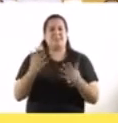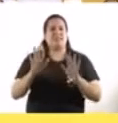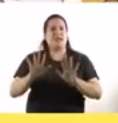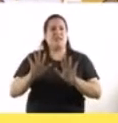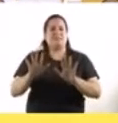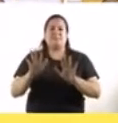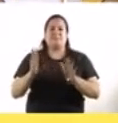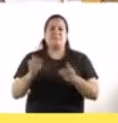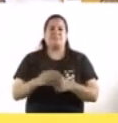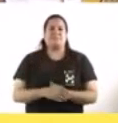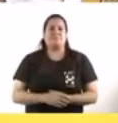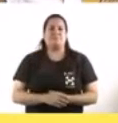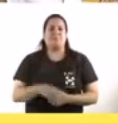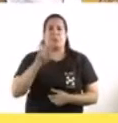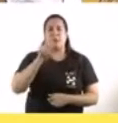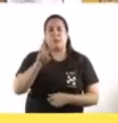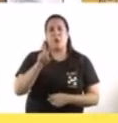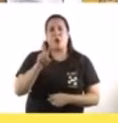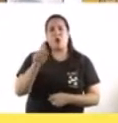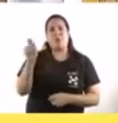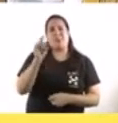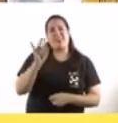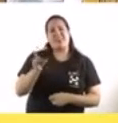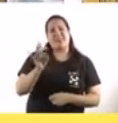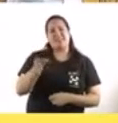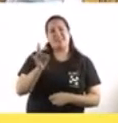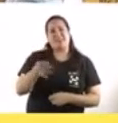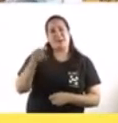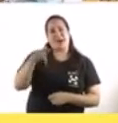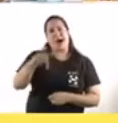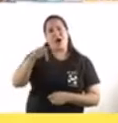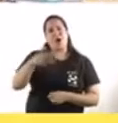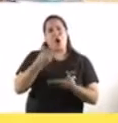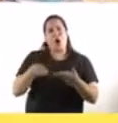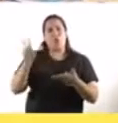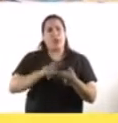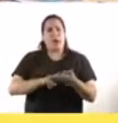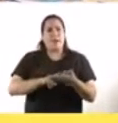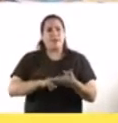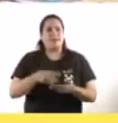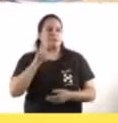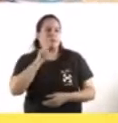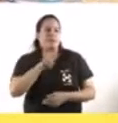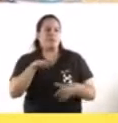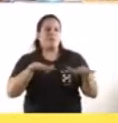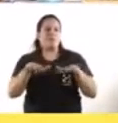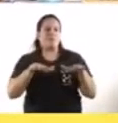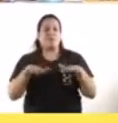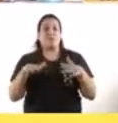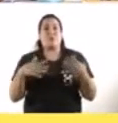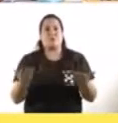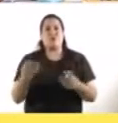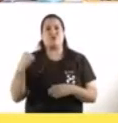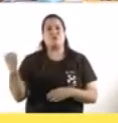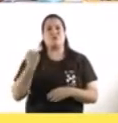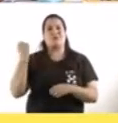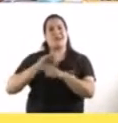acelerados, lo vimos en el mes de diciembre y lo estamos volviendo a ver en este momento, por eso es tan importante lo que decía Horacio de